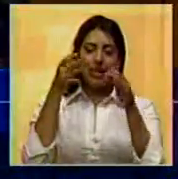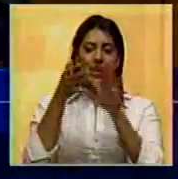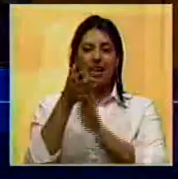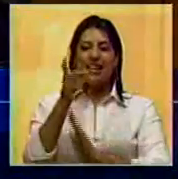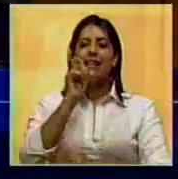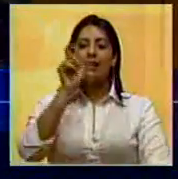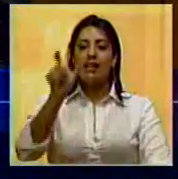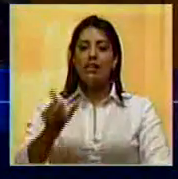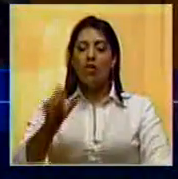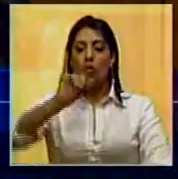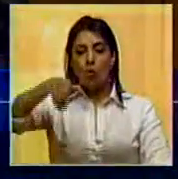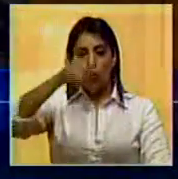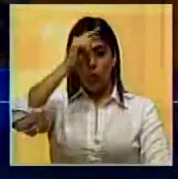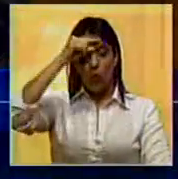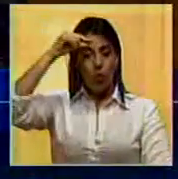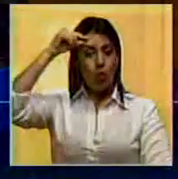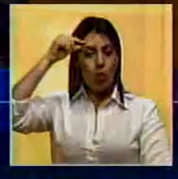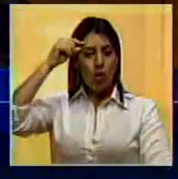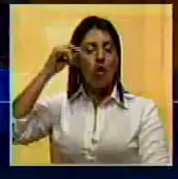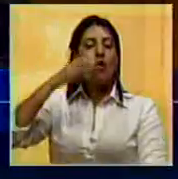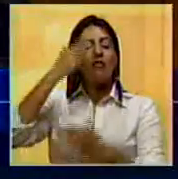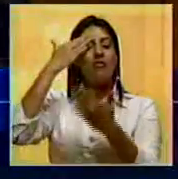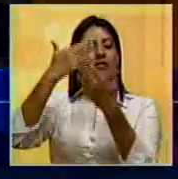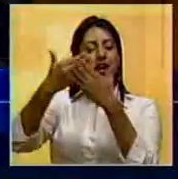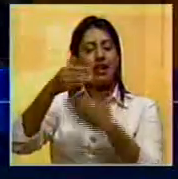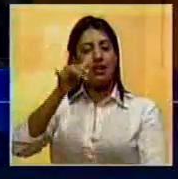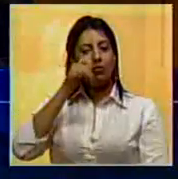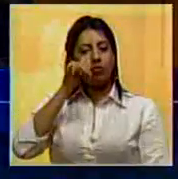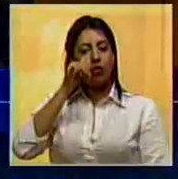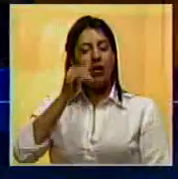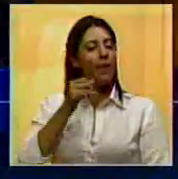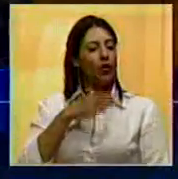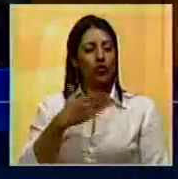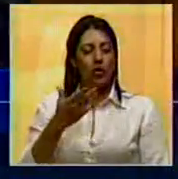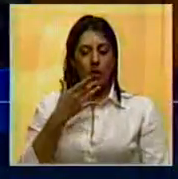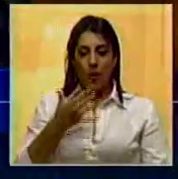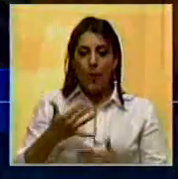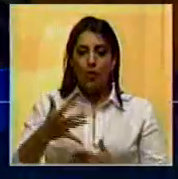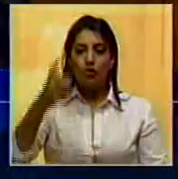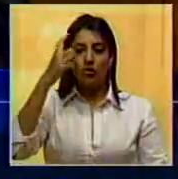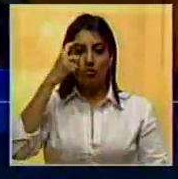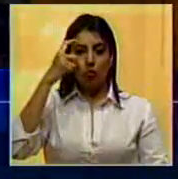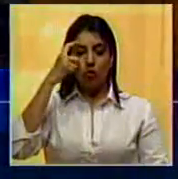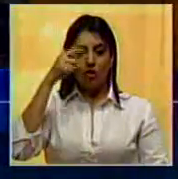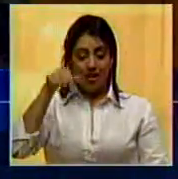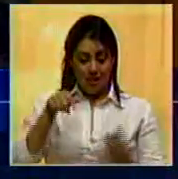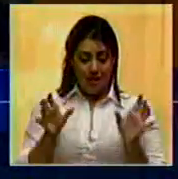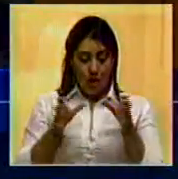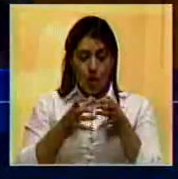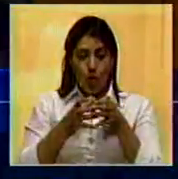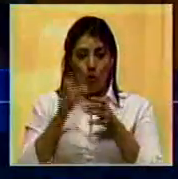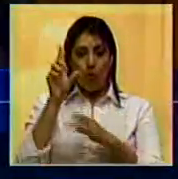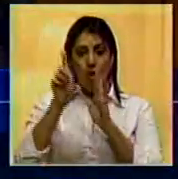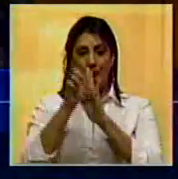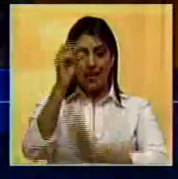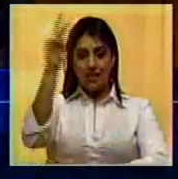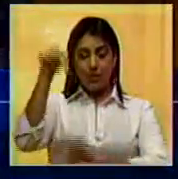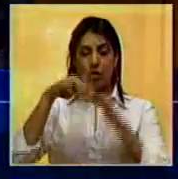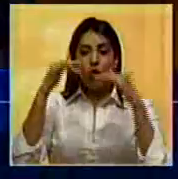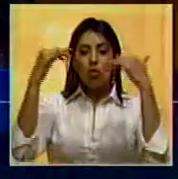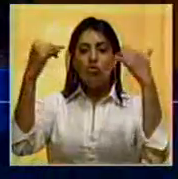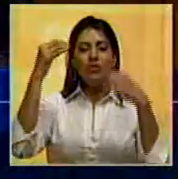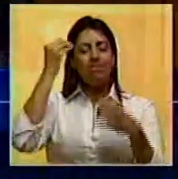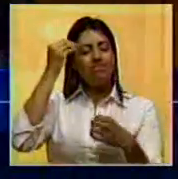pronunció julio borges frente a la cámara señalaba que en los próximos días este cuerpo legislativo va a